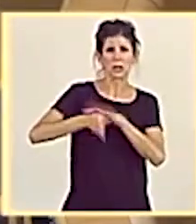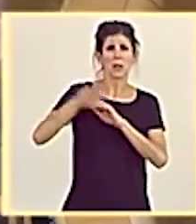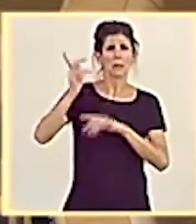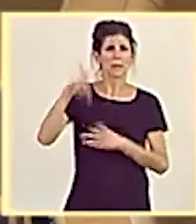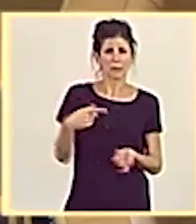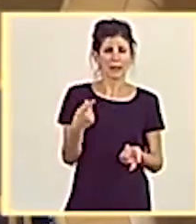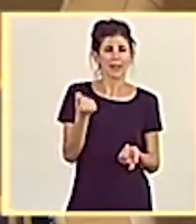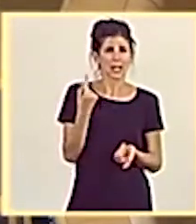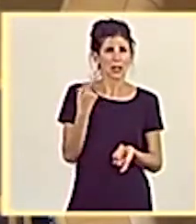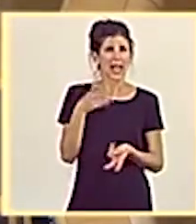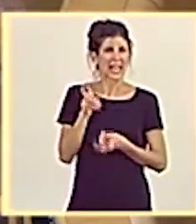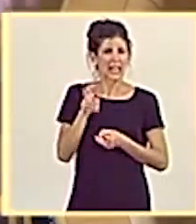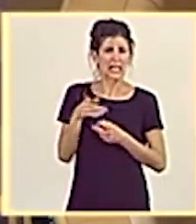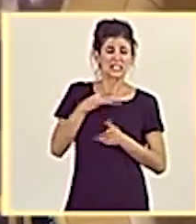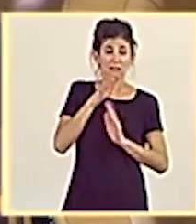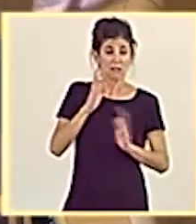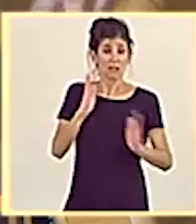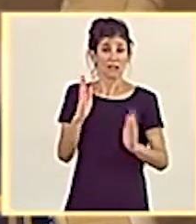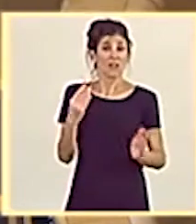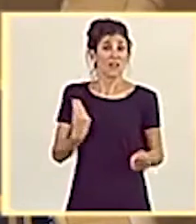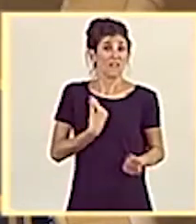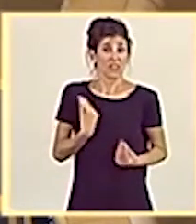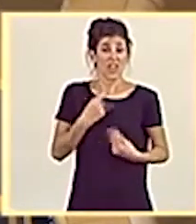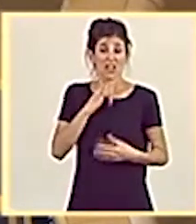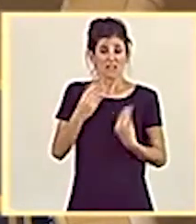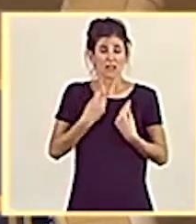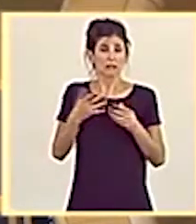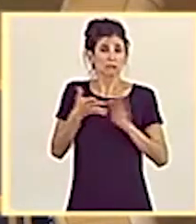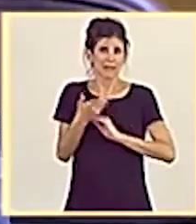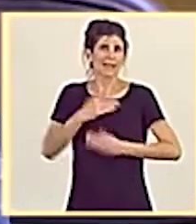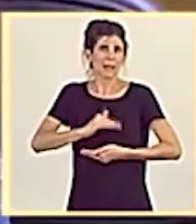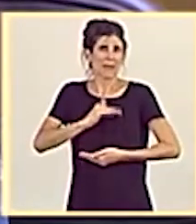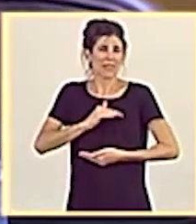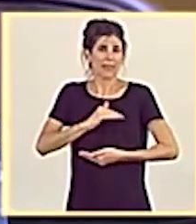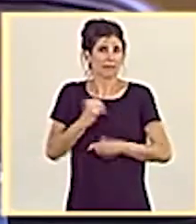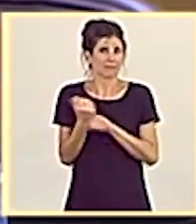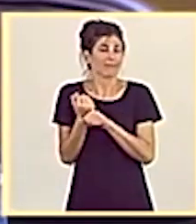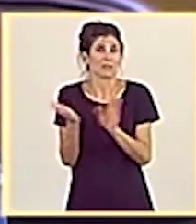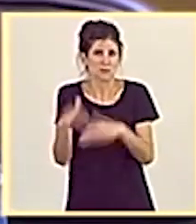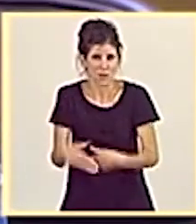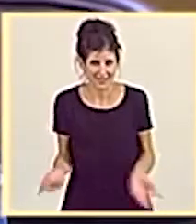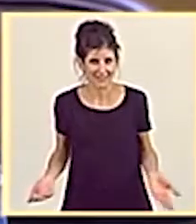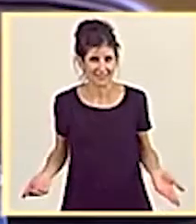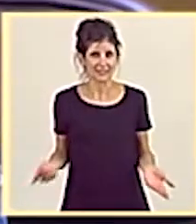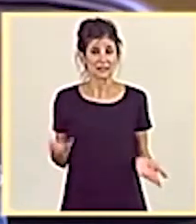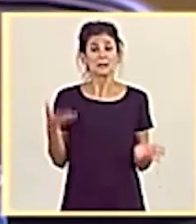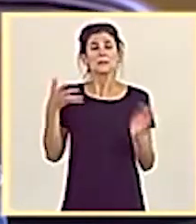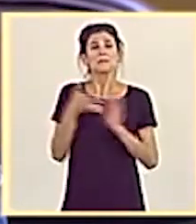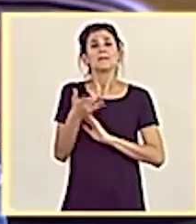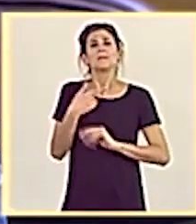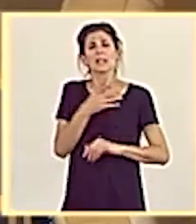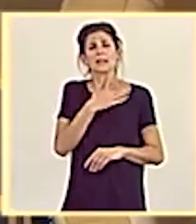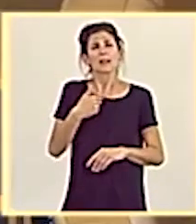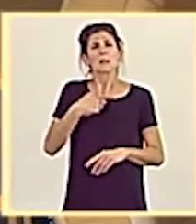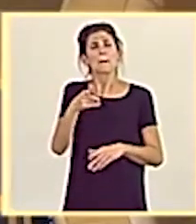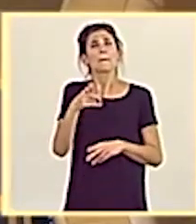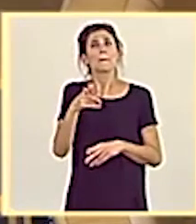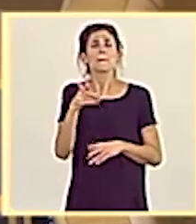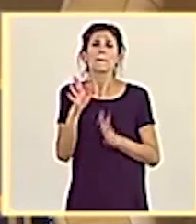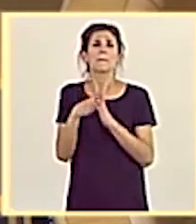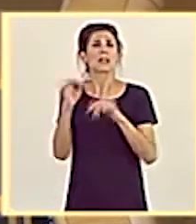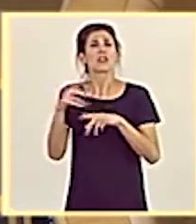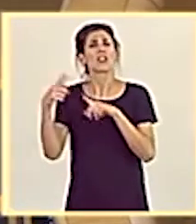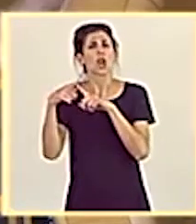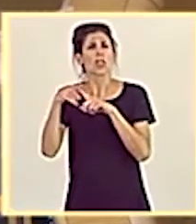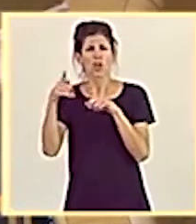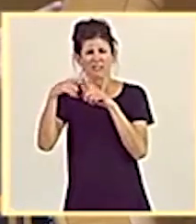en un periodo de su vida en que ya no tienen capacidad de reacción. Pero yo quiero valorar particularmente lo que ha ocurrido en el Pacto de Toledo. El